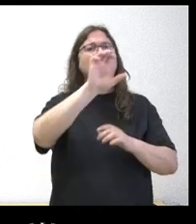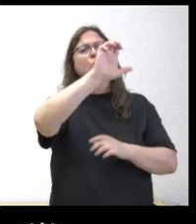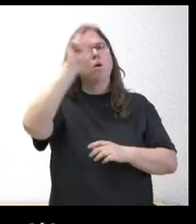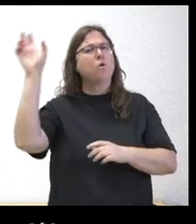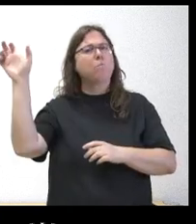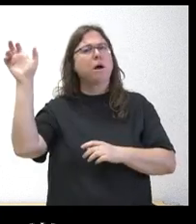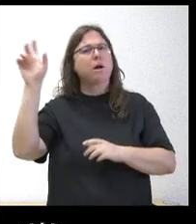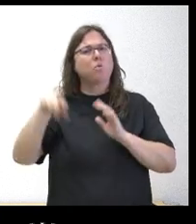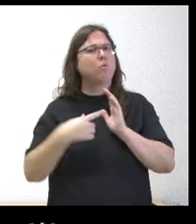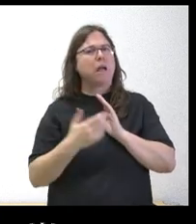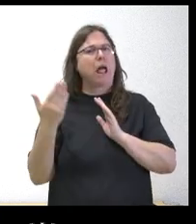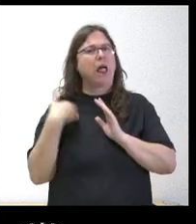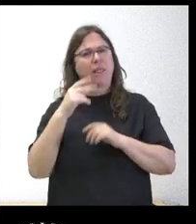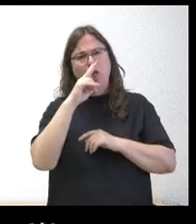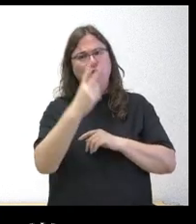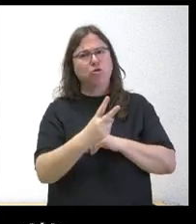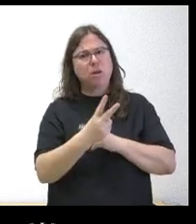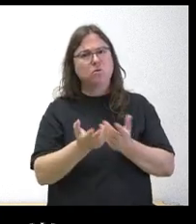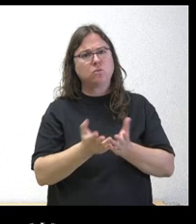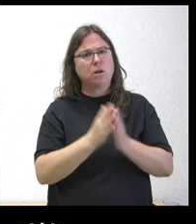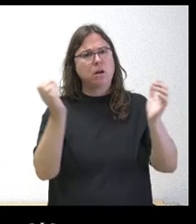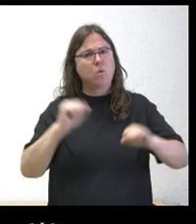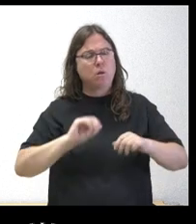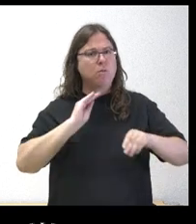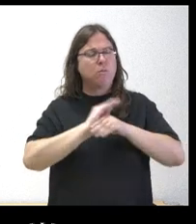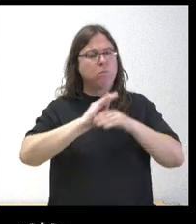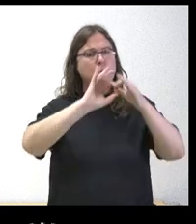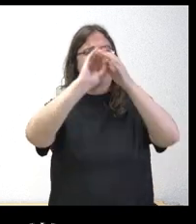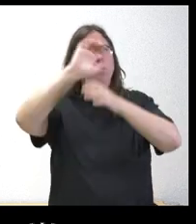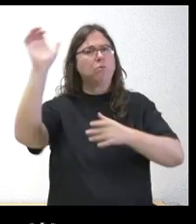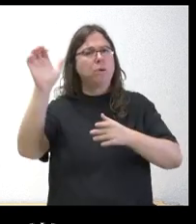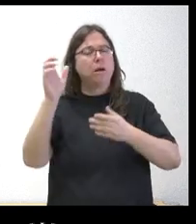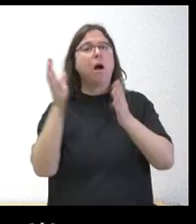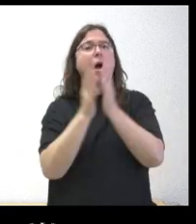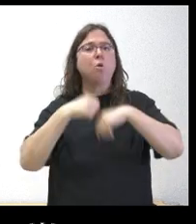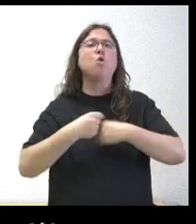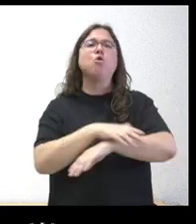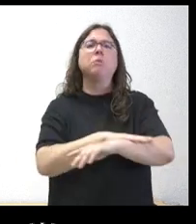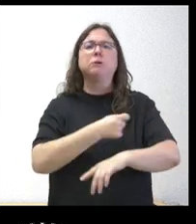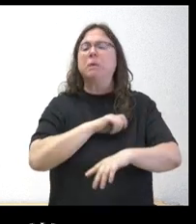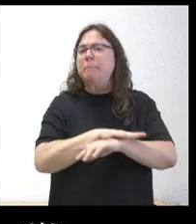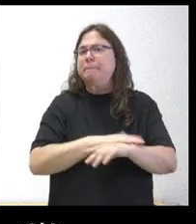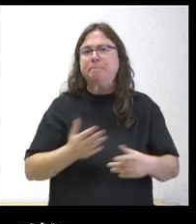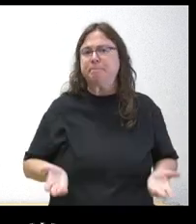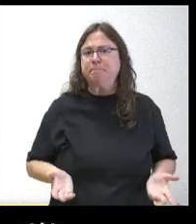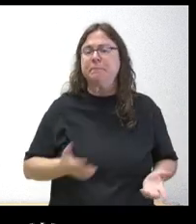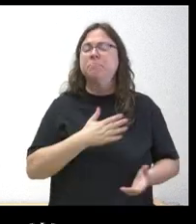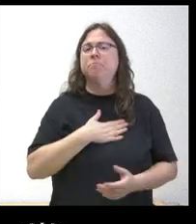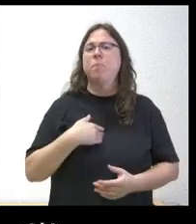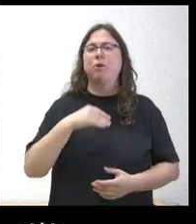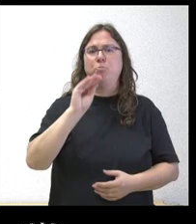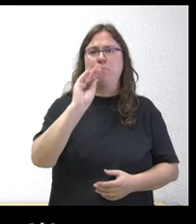través de un acuerdo de hace ya dos años con el sellasa es decir con el ministerio con el gobierno de España entonces lo que queríamos preguntar era